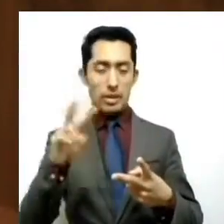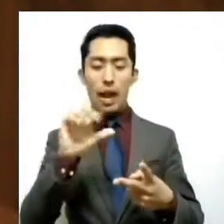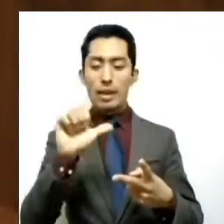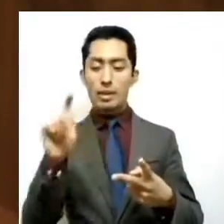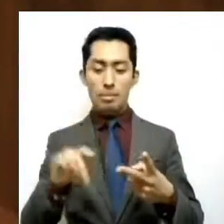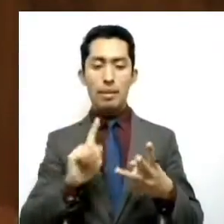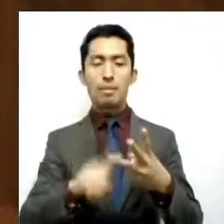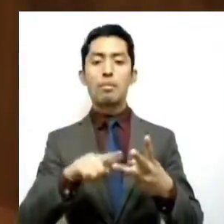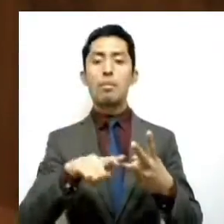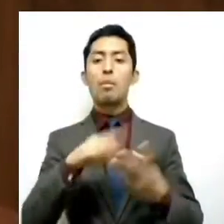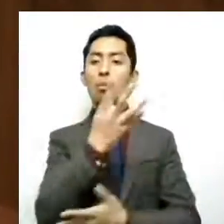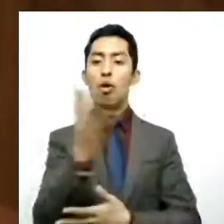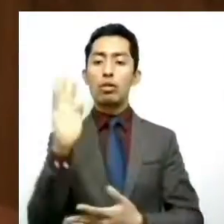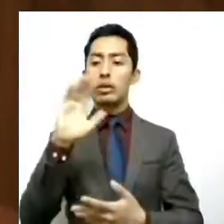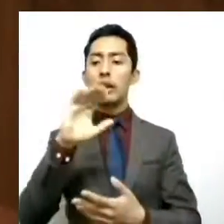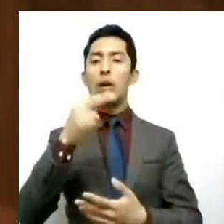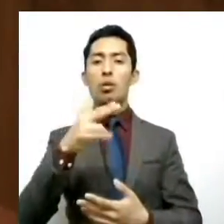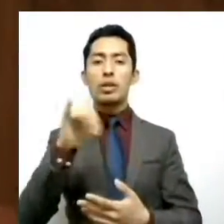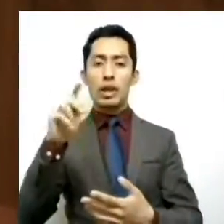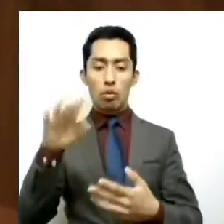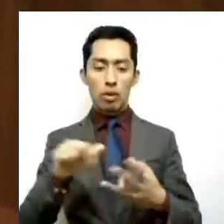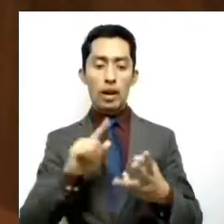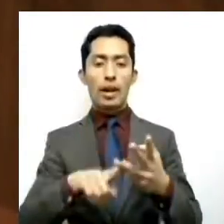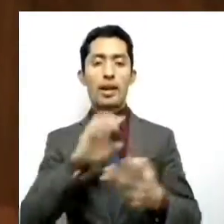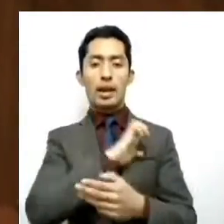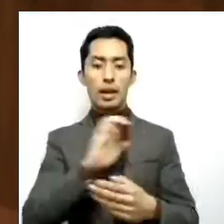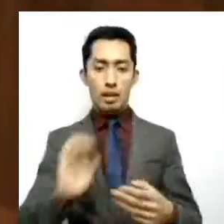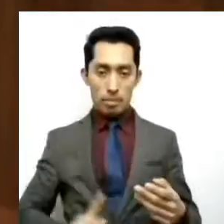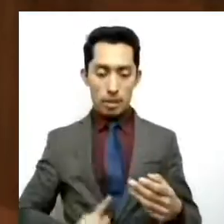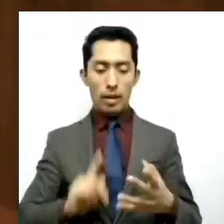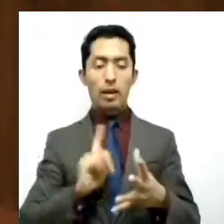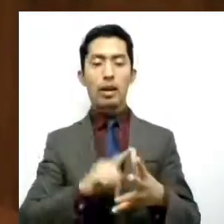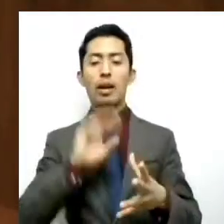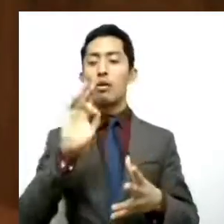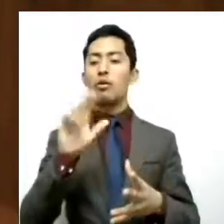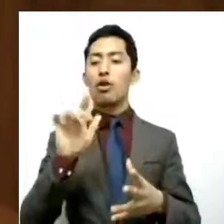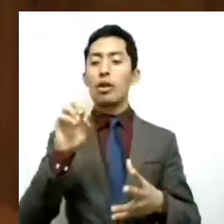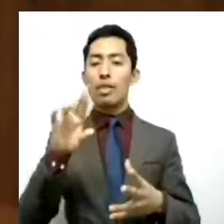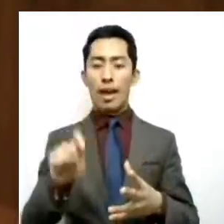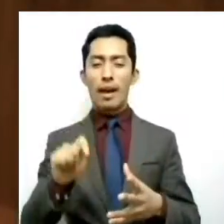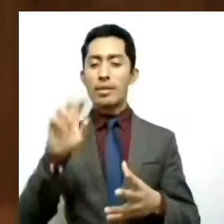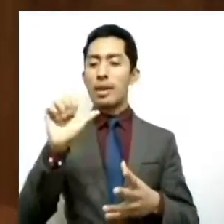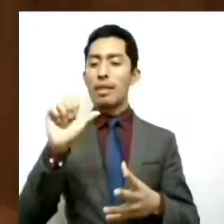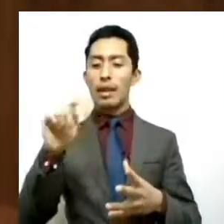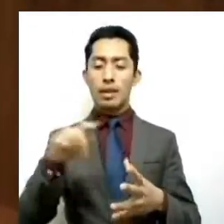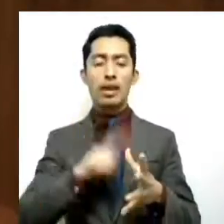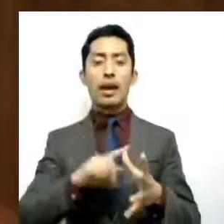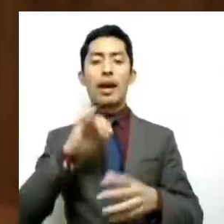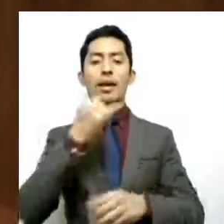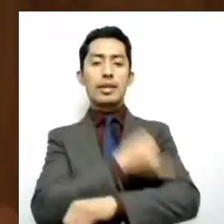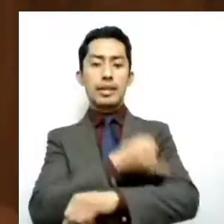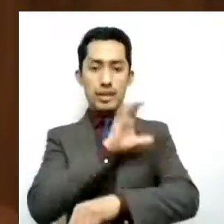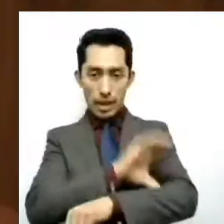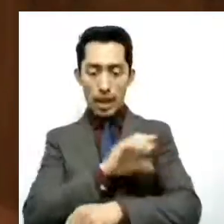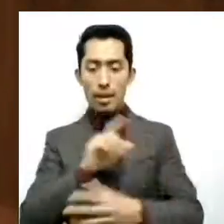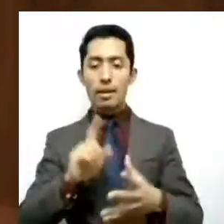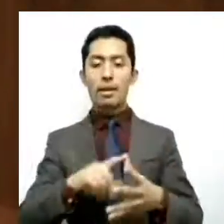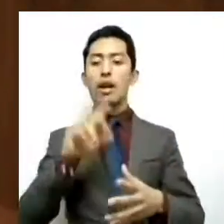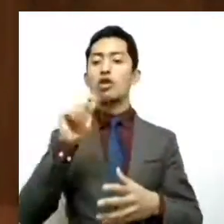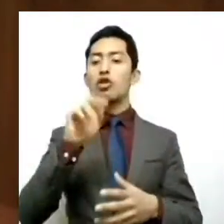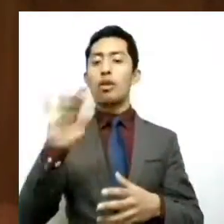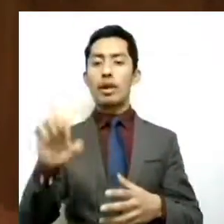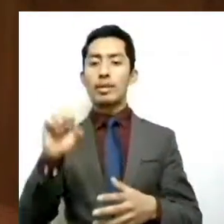Real de Whisky Lucan, Ecatepec, Florida Satélite, Iscali, Las Torres Satélite,